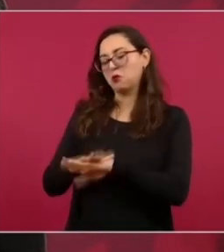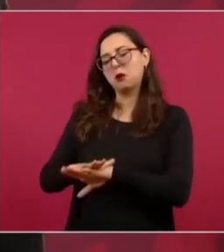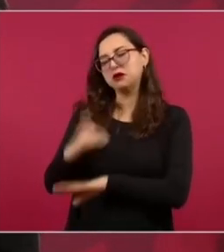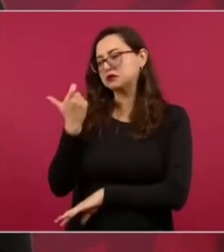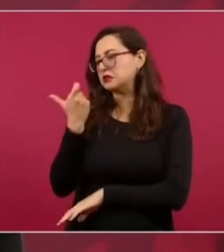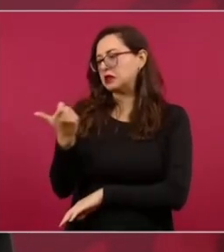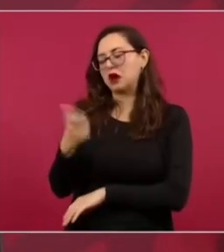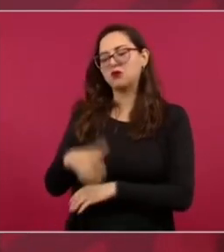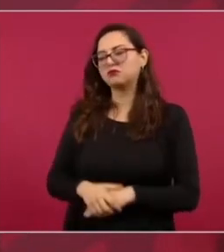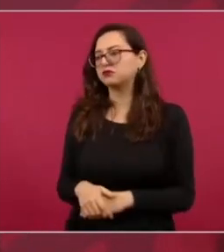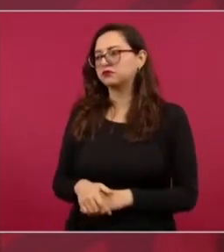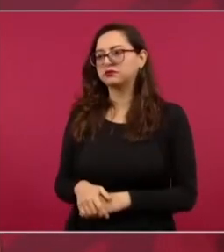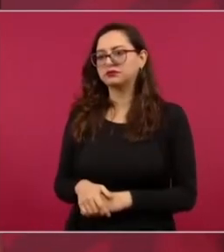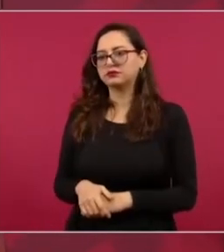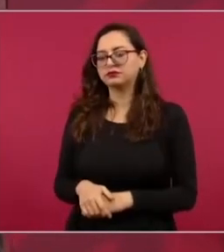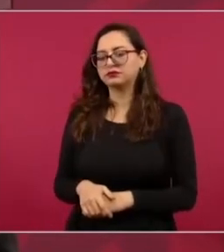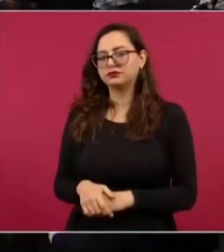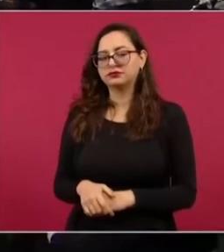además